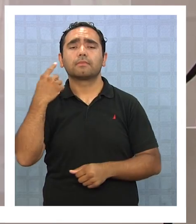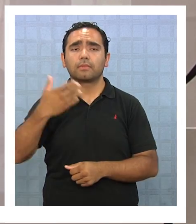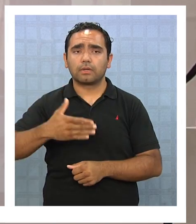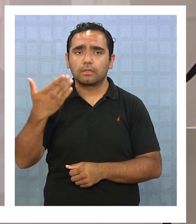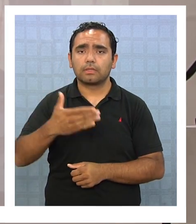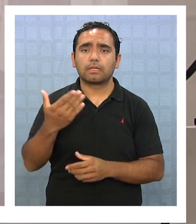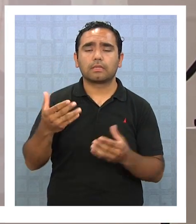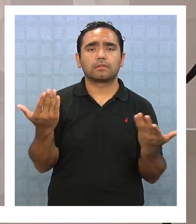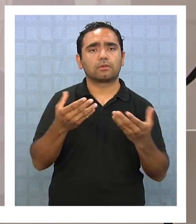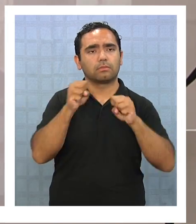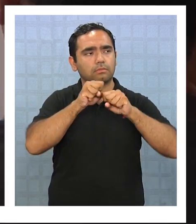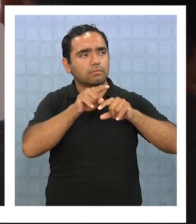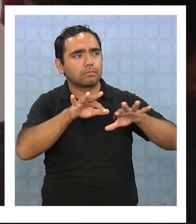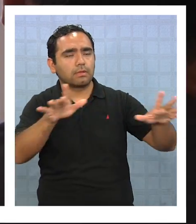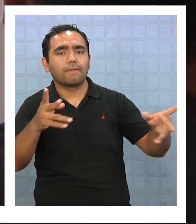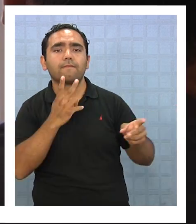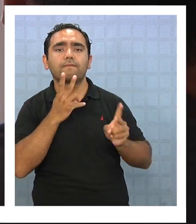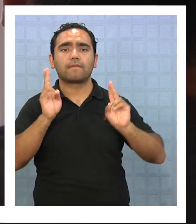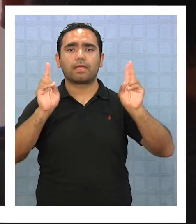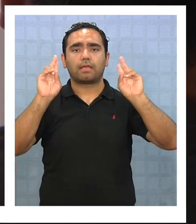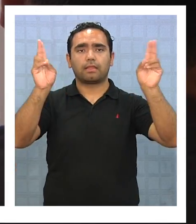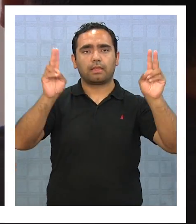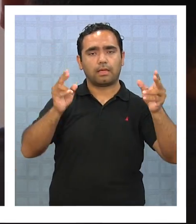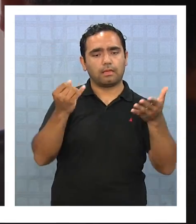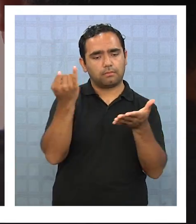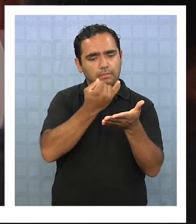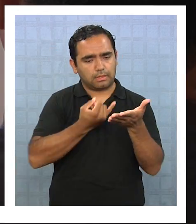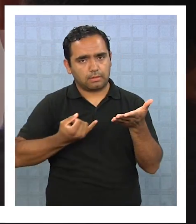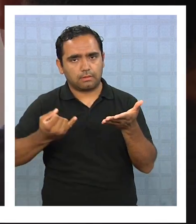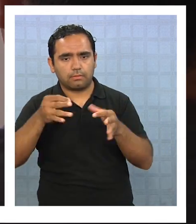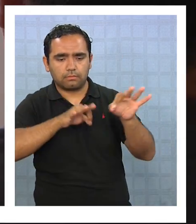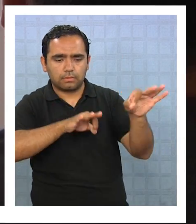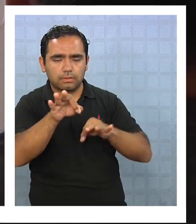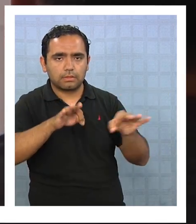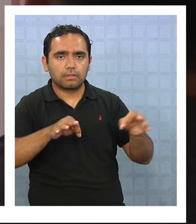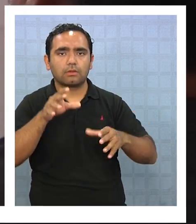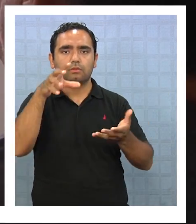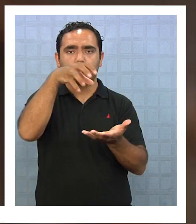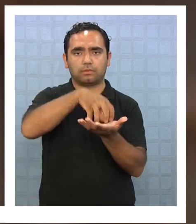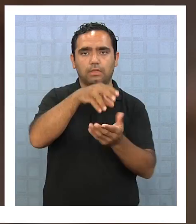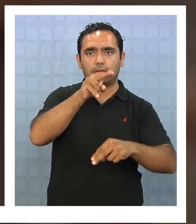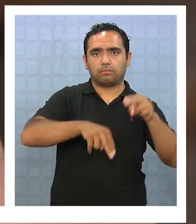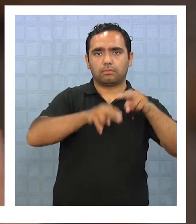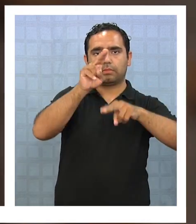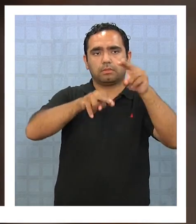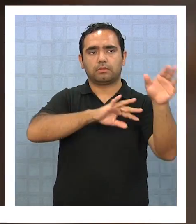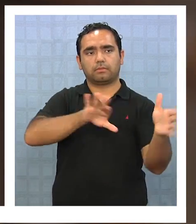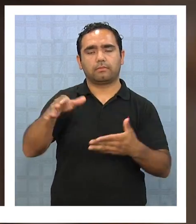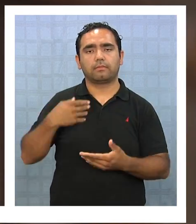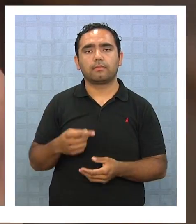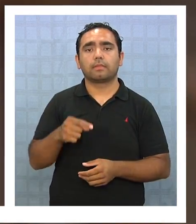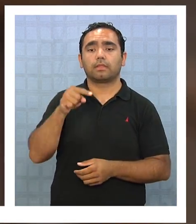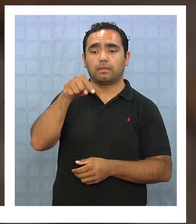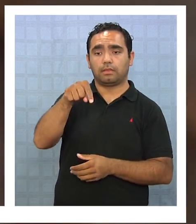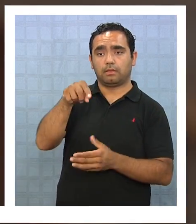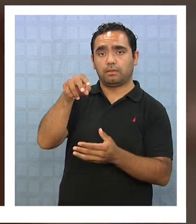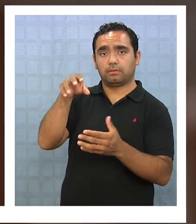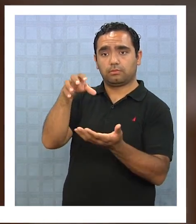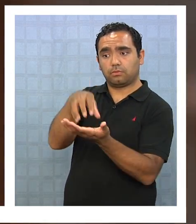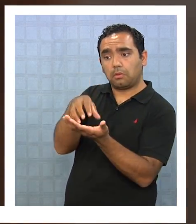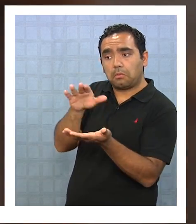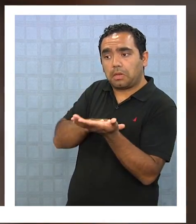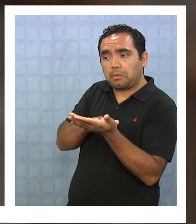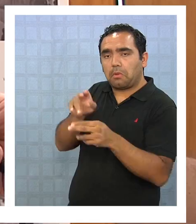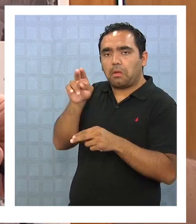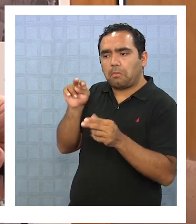importancia y el impacto que tienen en la vida, el diseño de ciudades y edificaciones. En X ciudad está sucediendo este problema y